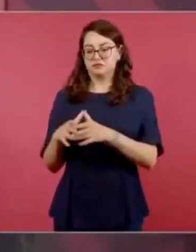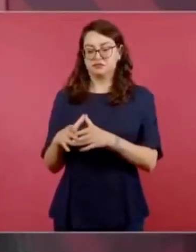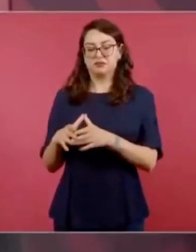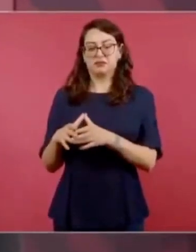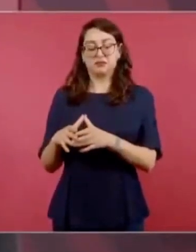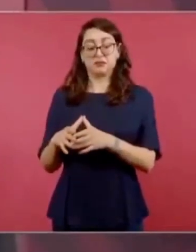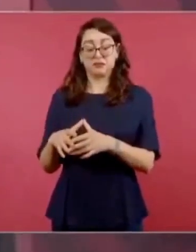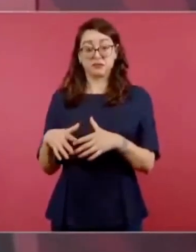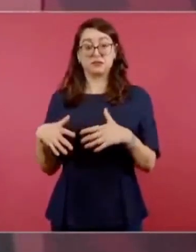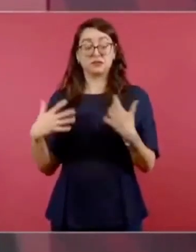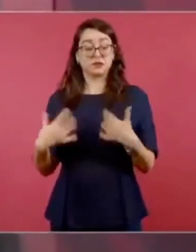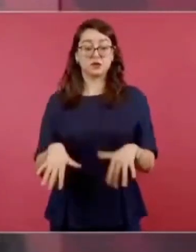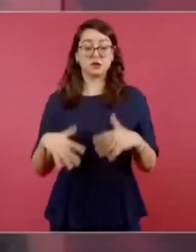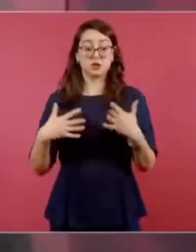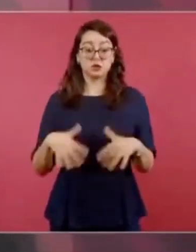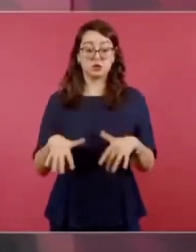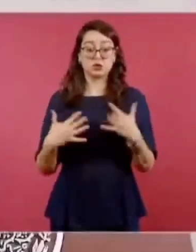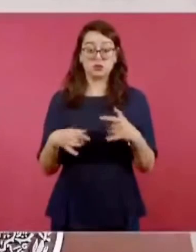historiadores,